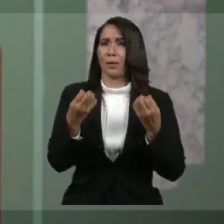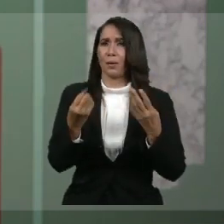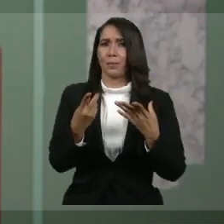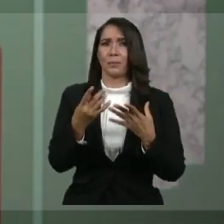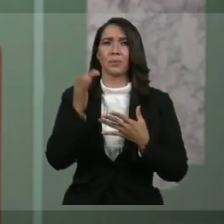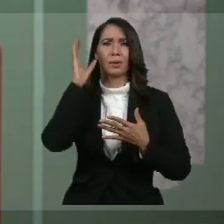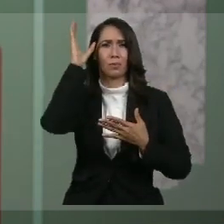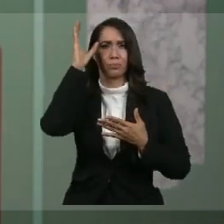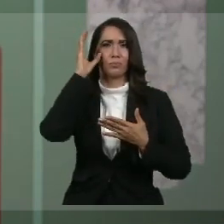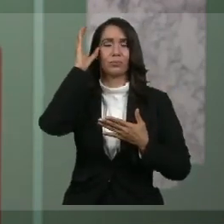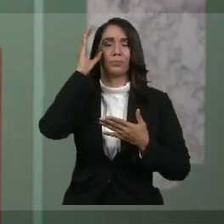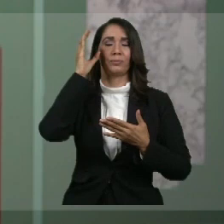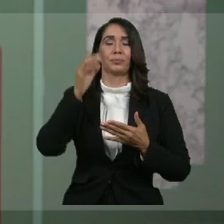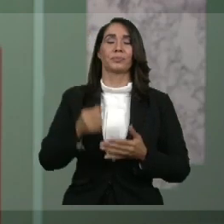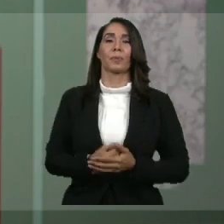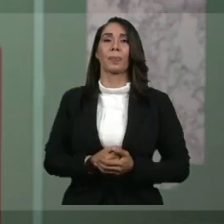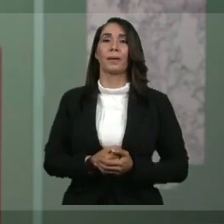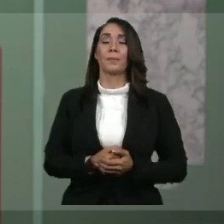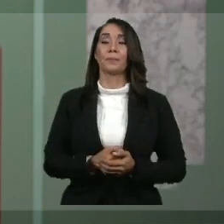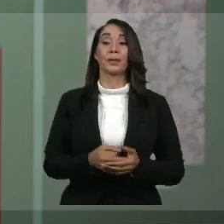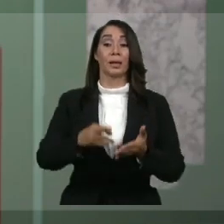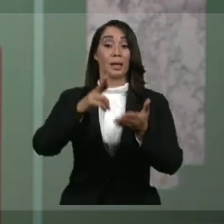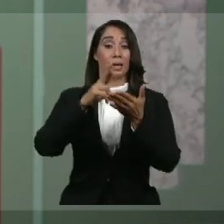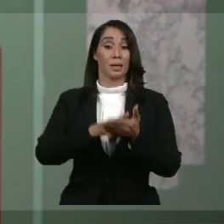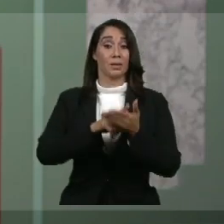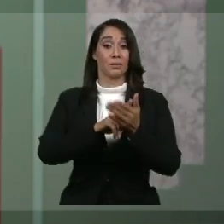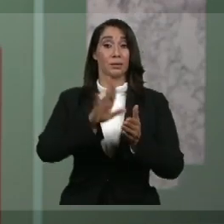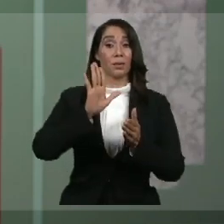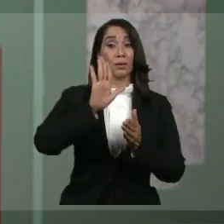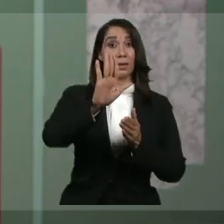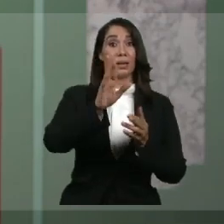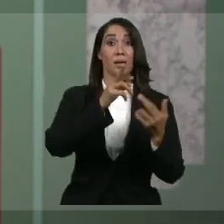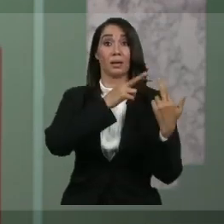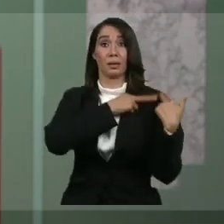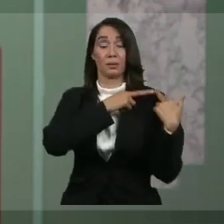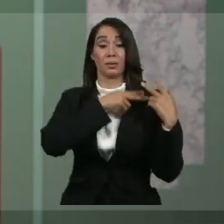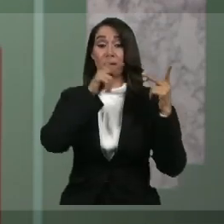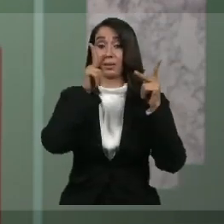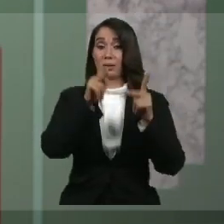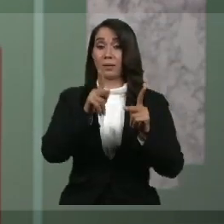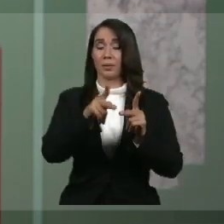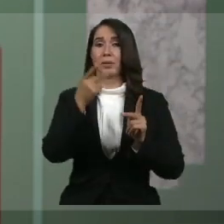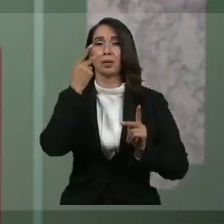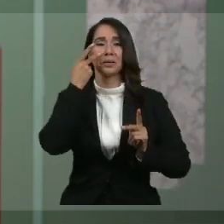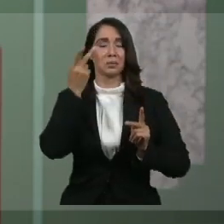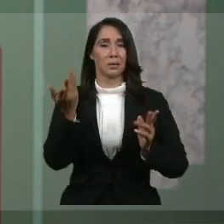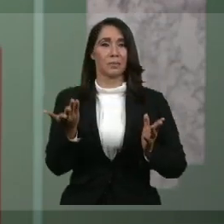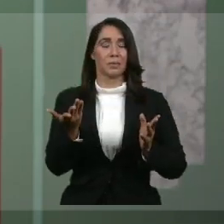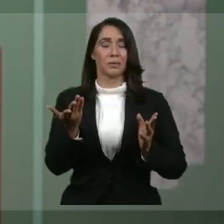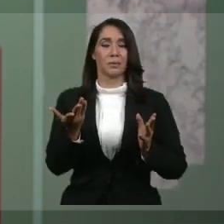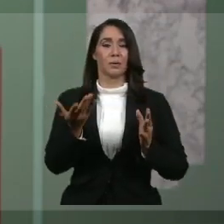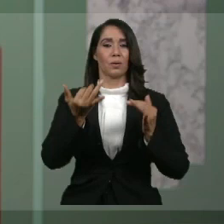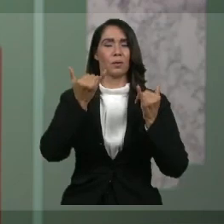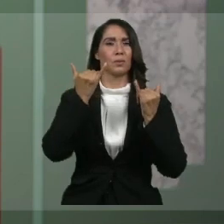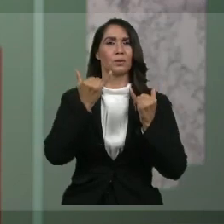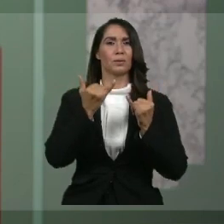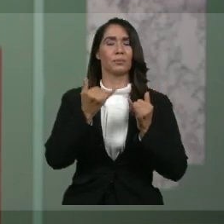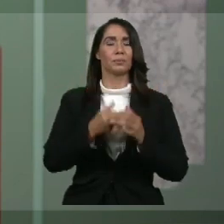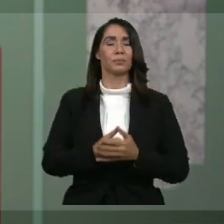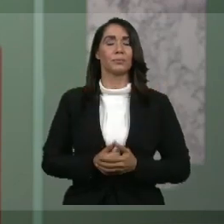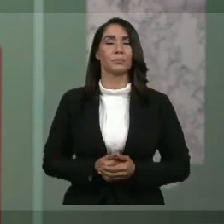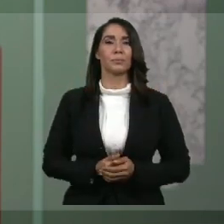conciencia. Y el resultado de esas actuaciones se está comenzando a ver. Hoy sabemos que